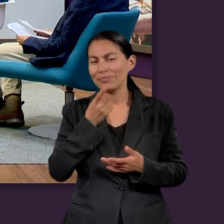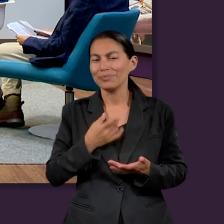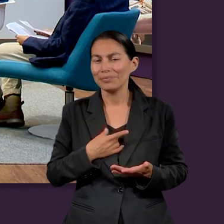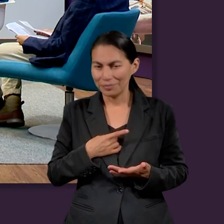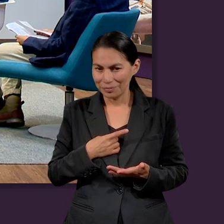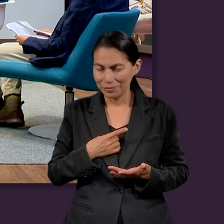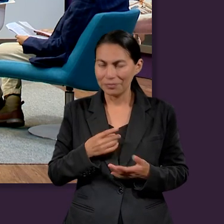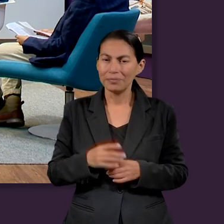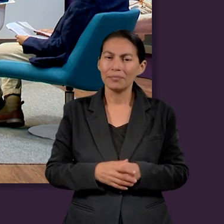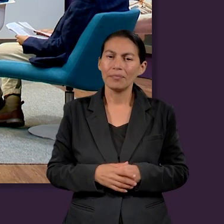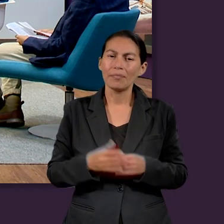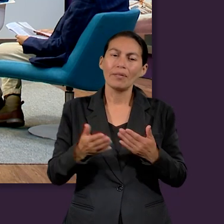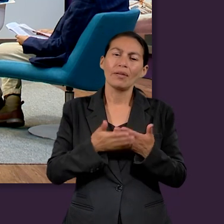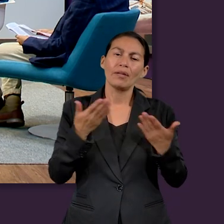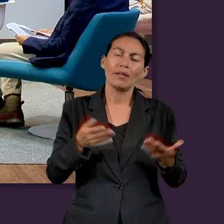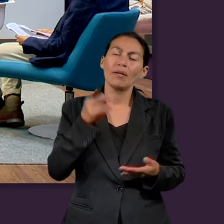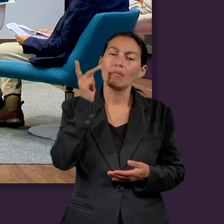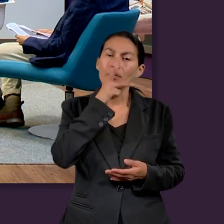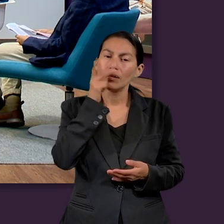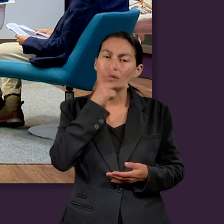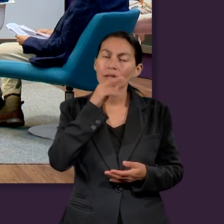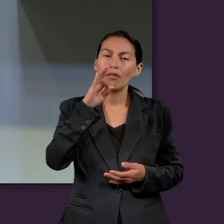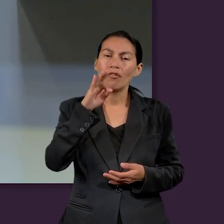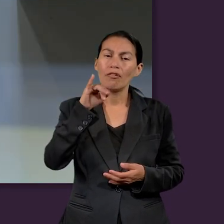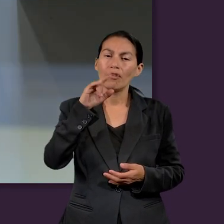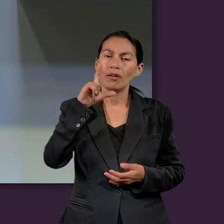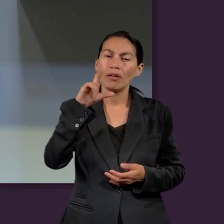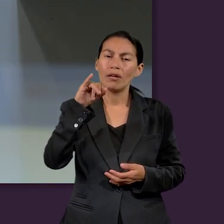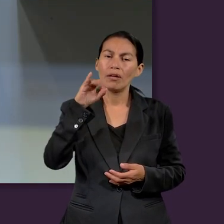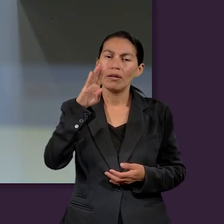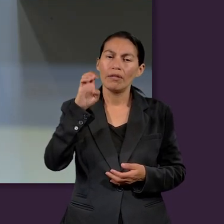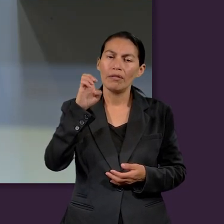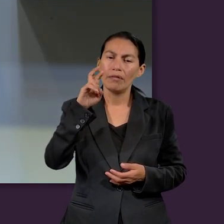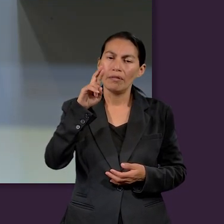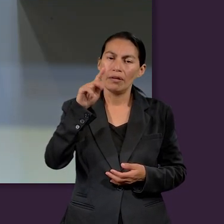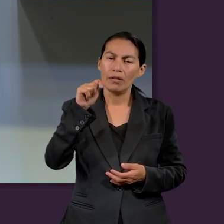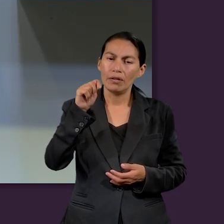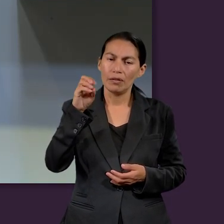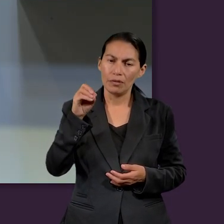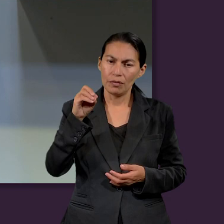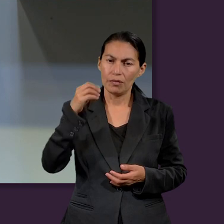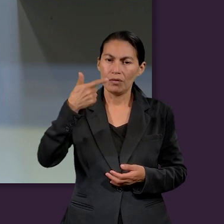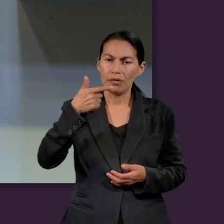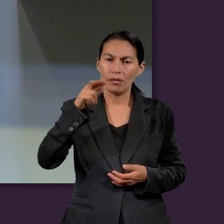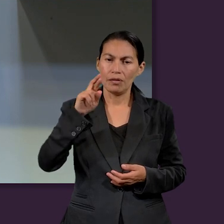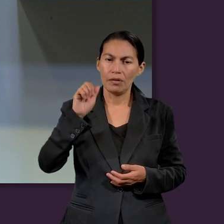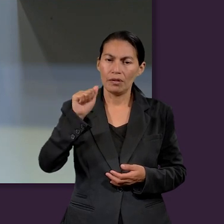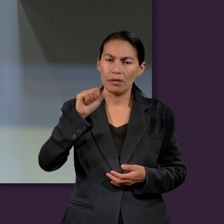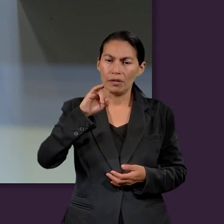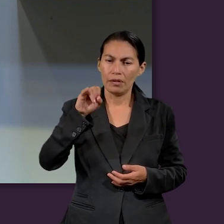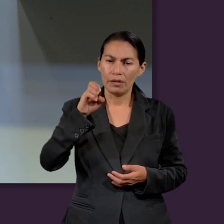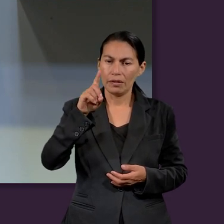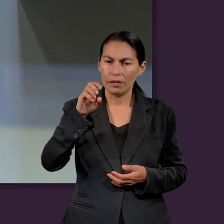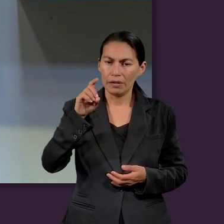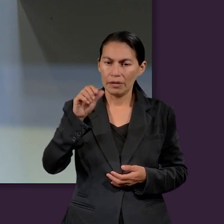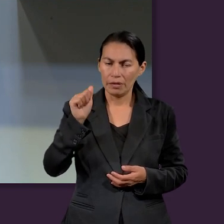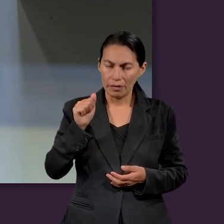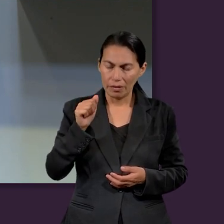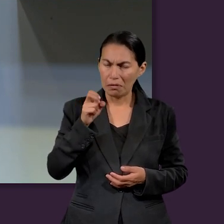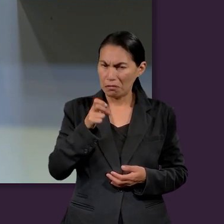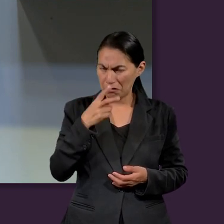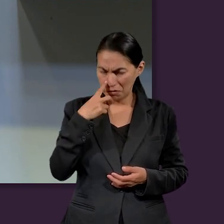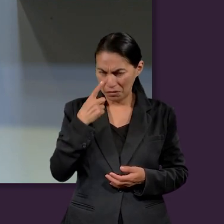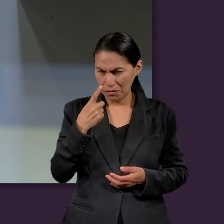escuchar una vez más al experto, ahora tendremos